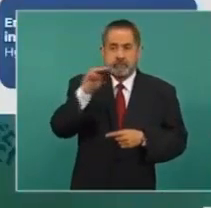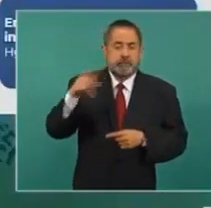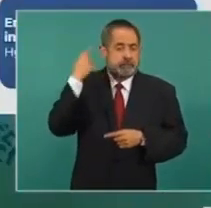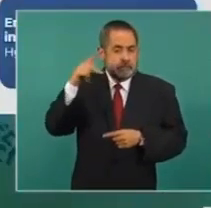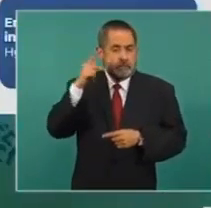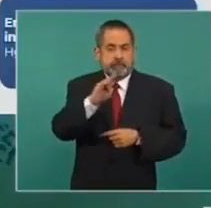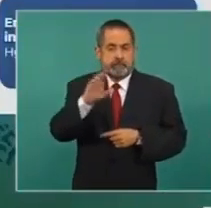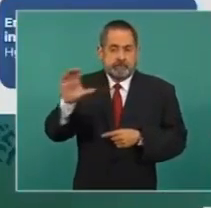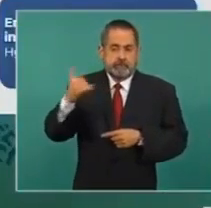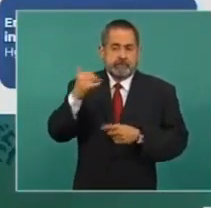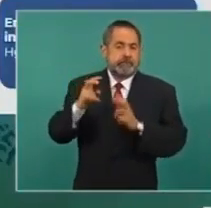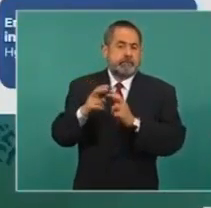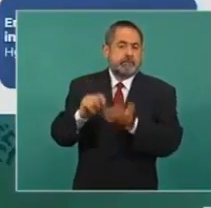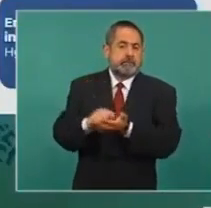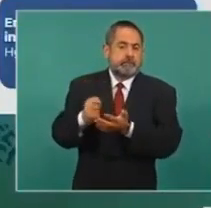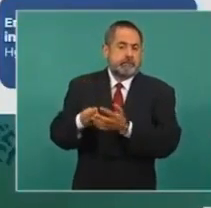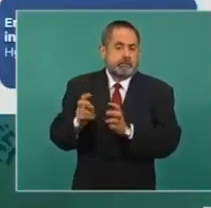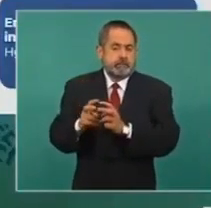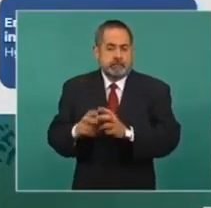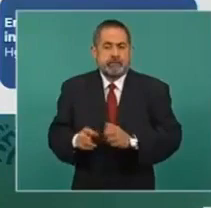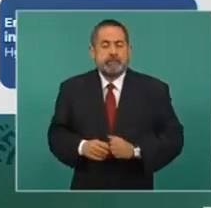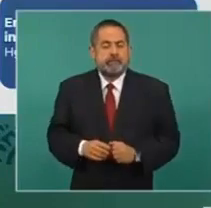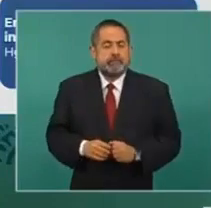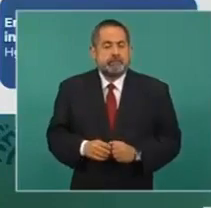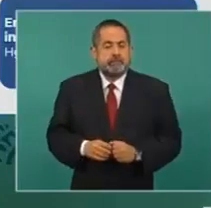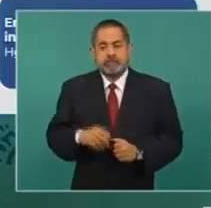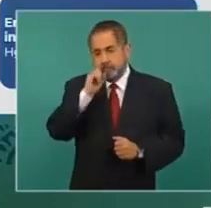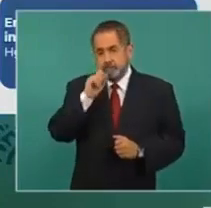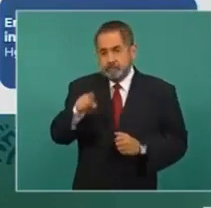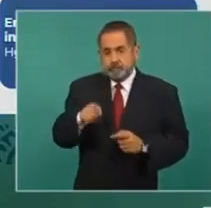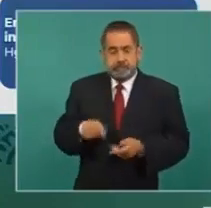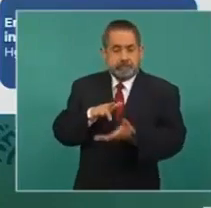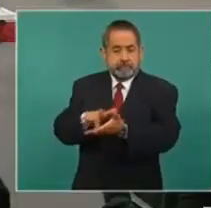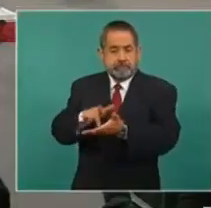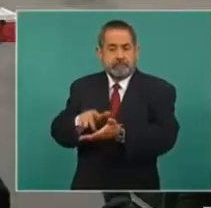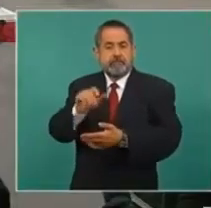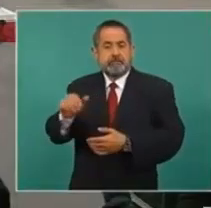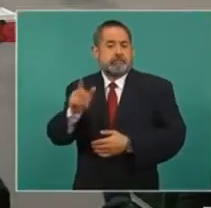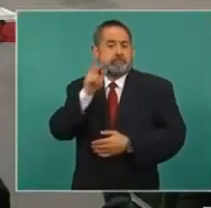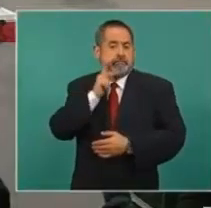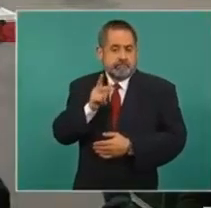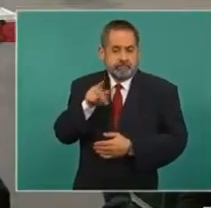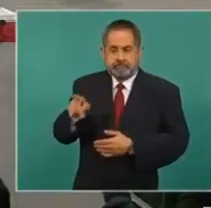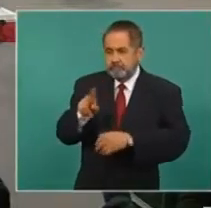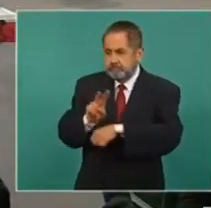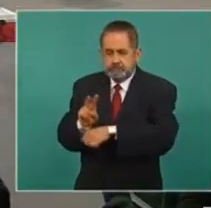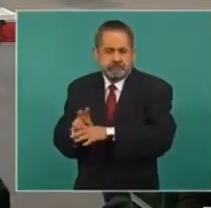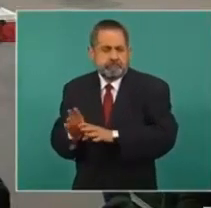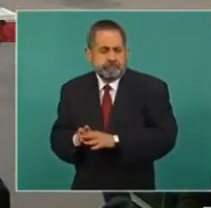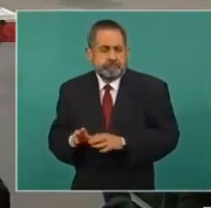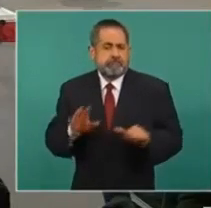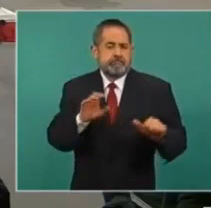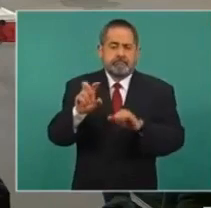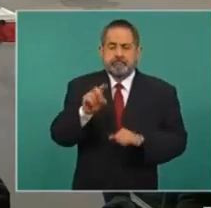Baja California y Tamaulipas. Y en el plan de transporte de apoyo a Pemex se movieron a través de 637